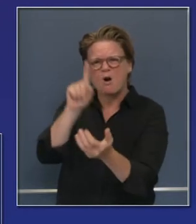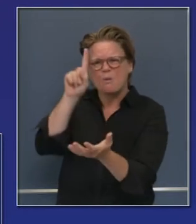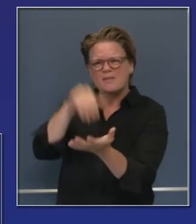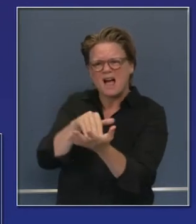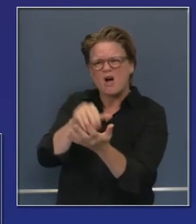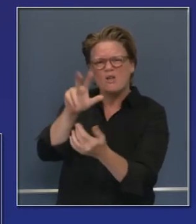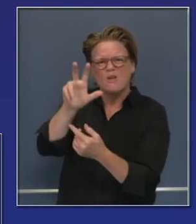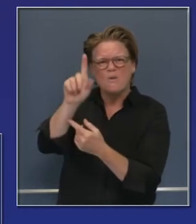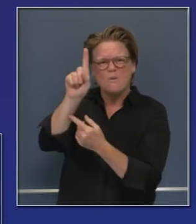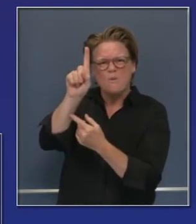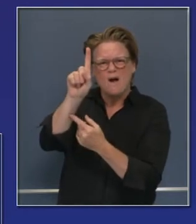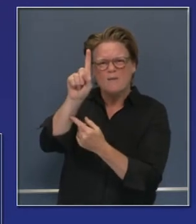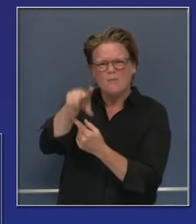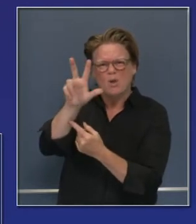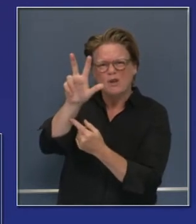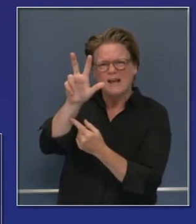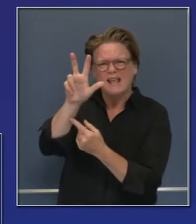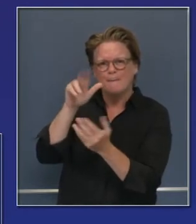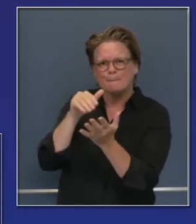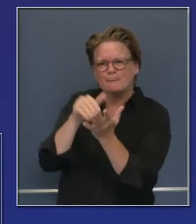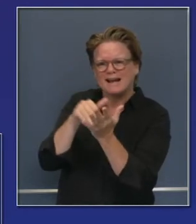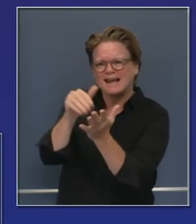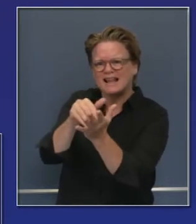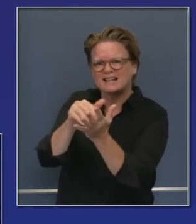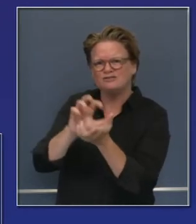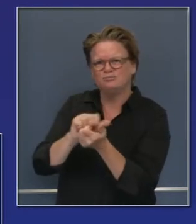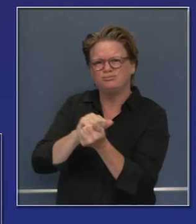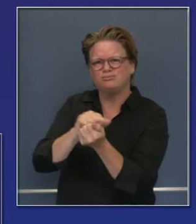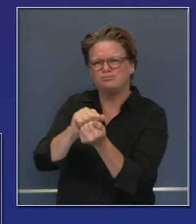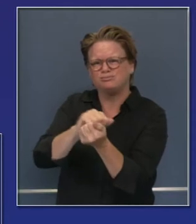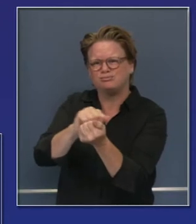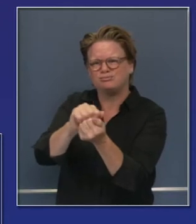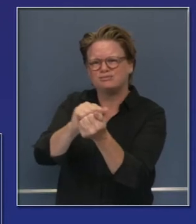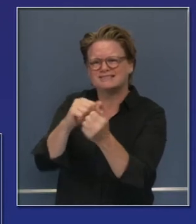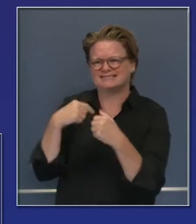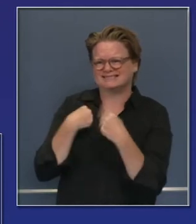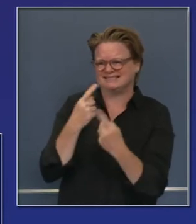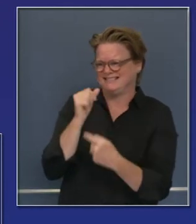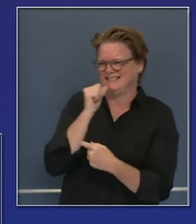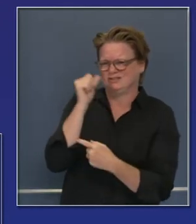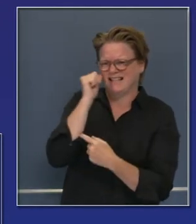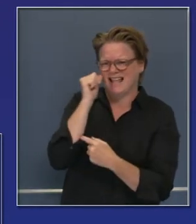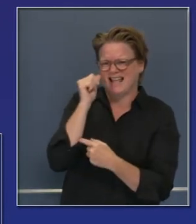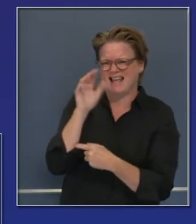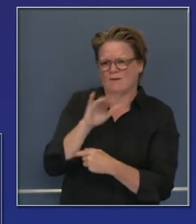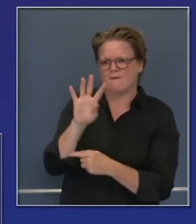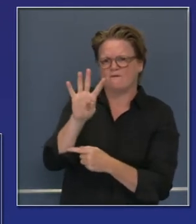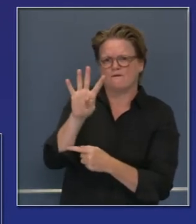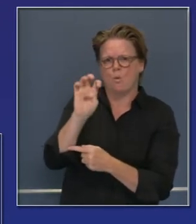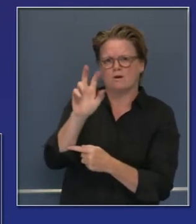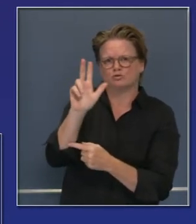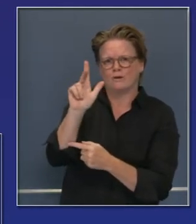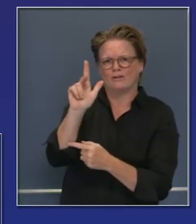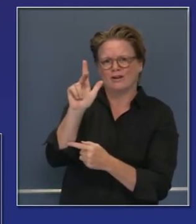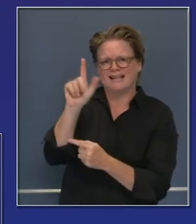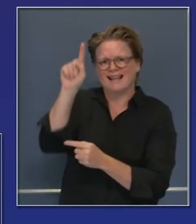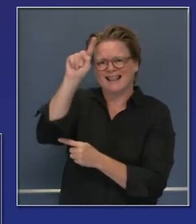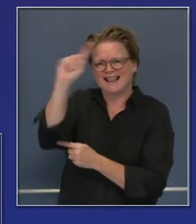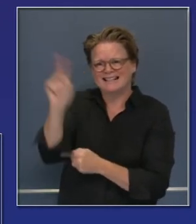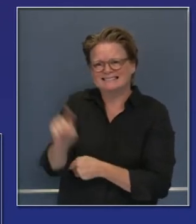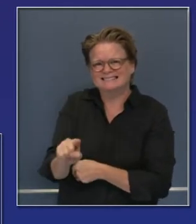quemados y solo en las últimas 24 horas, para ponerlo en perspectiva verán que ha habido 423 incendios causados por